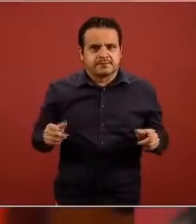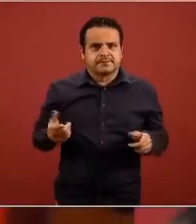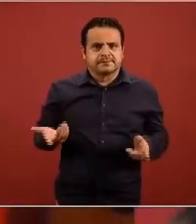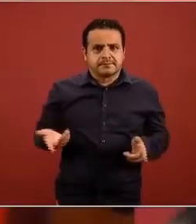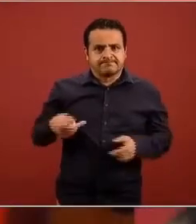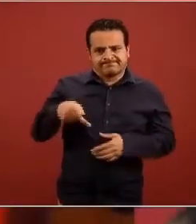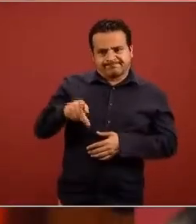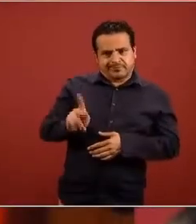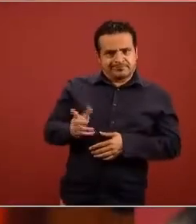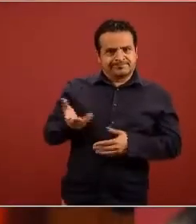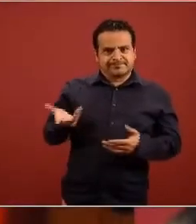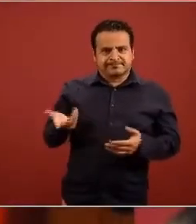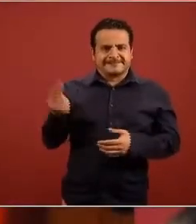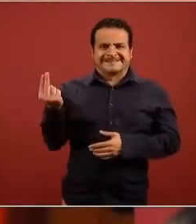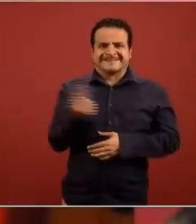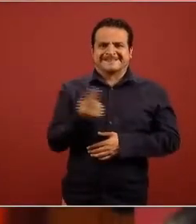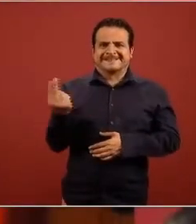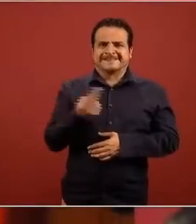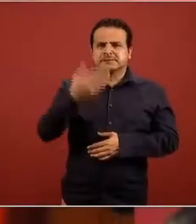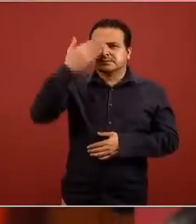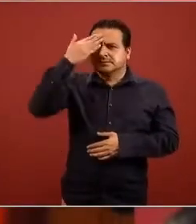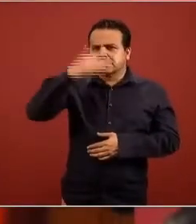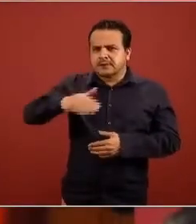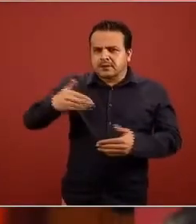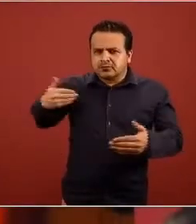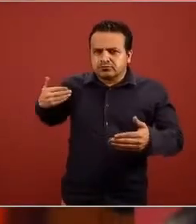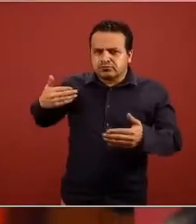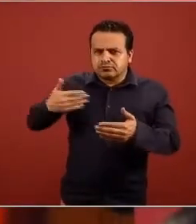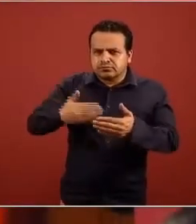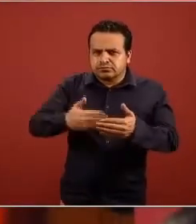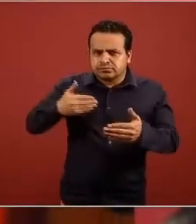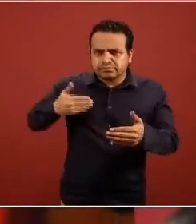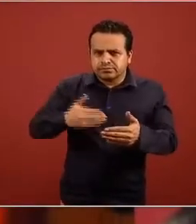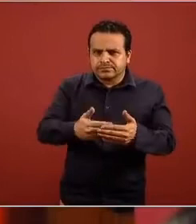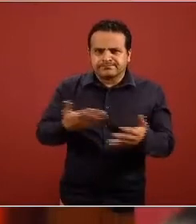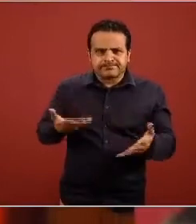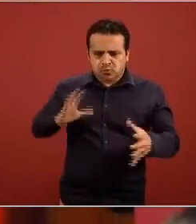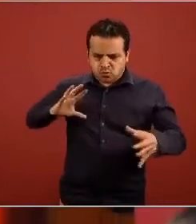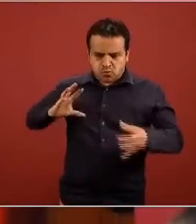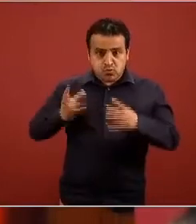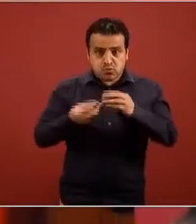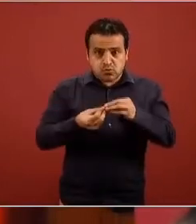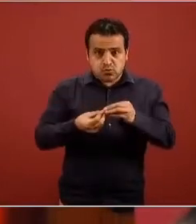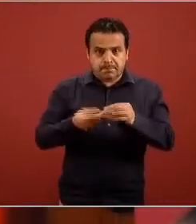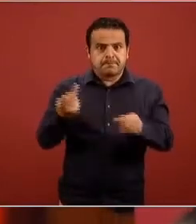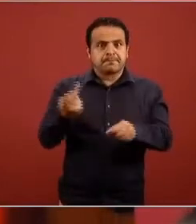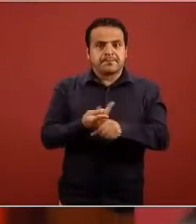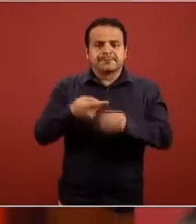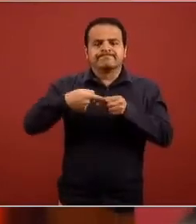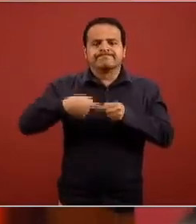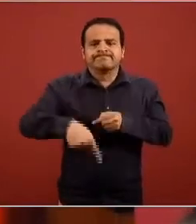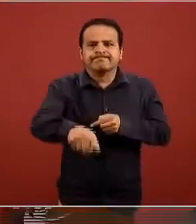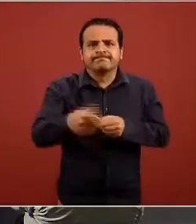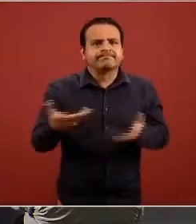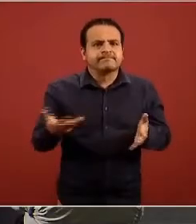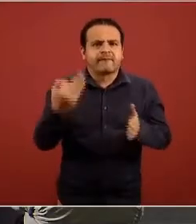en qué vamos qué hemos logrado qué falta por lograr y cómo lo vamos a seguir trabajando